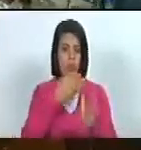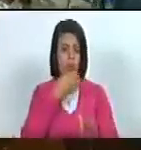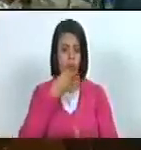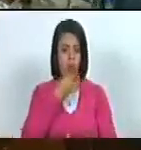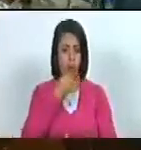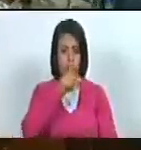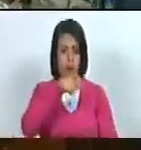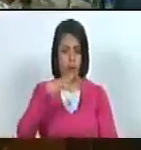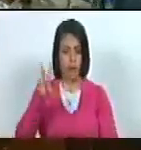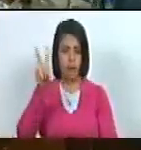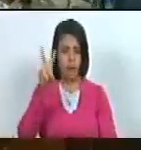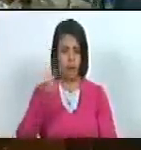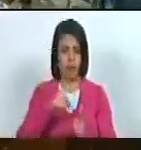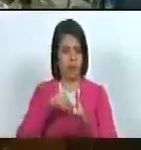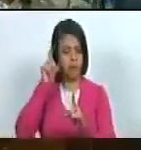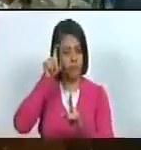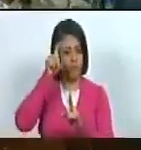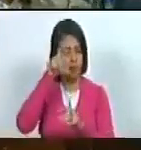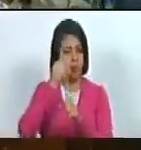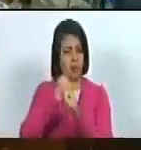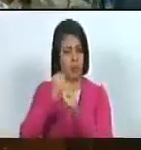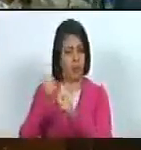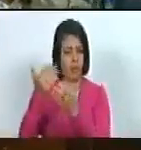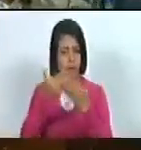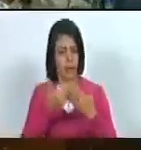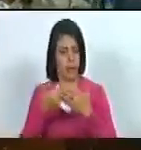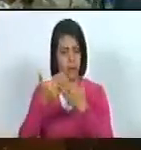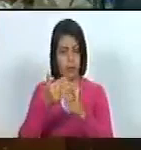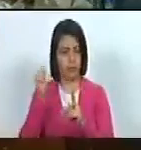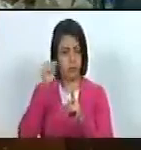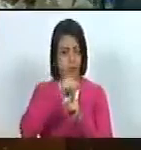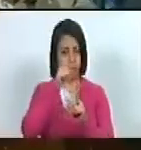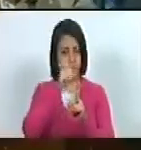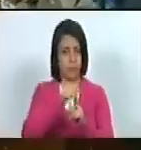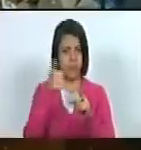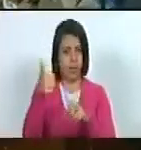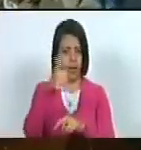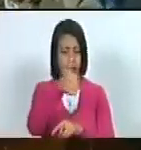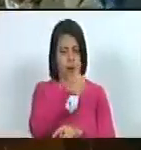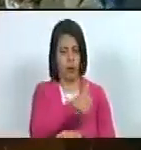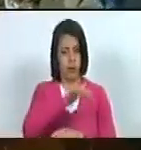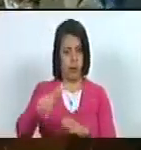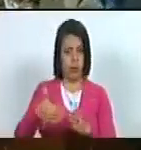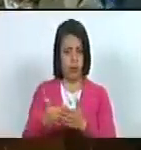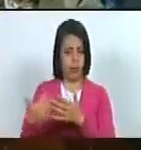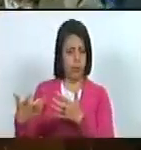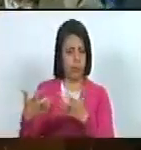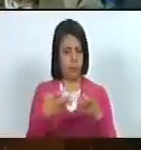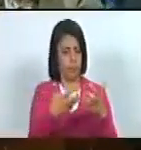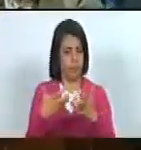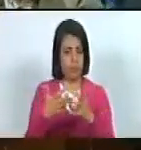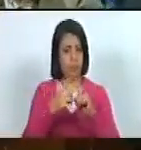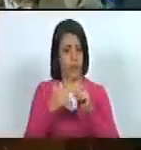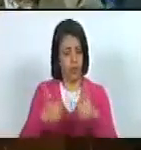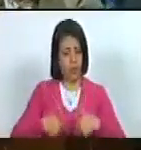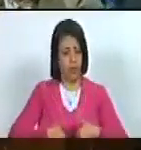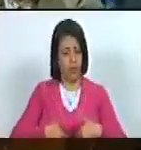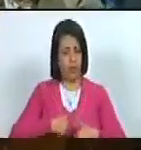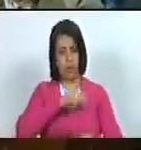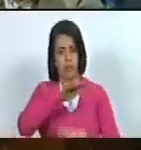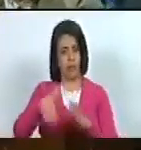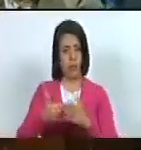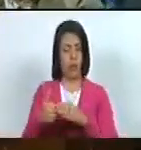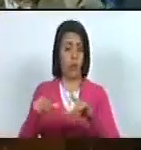venezolana que se forma que trabaja que estudia que lucha y está en cada una de las batallas pero que está en ese